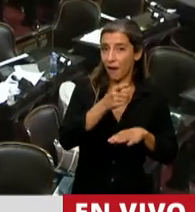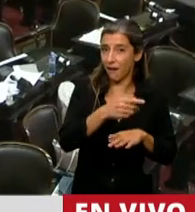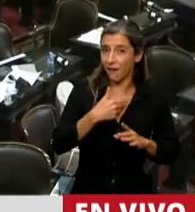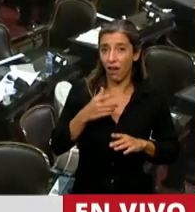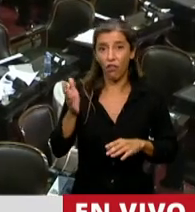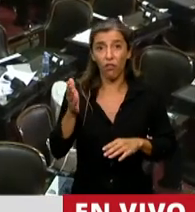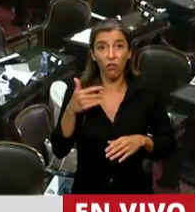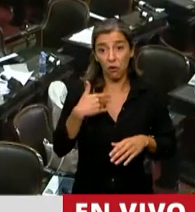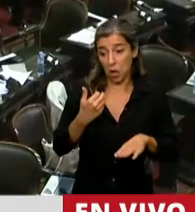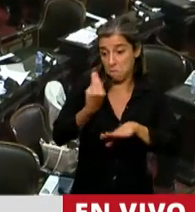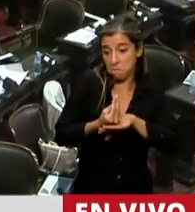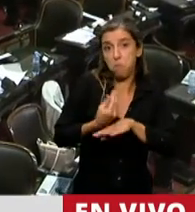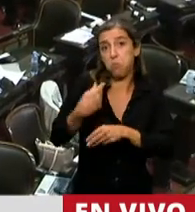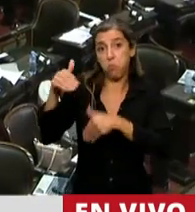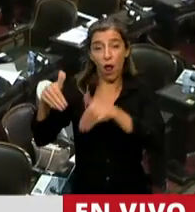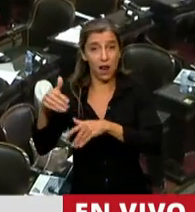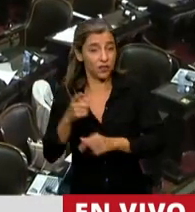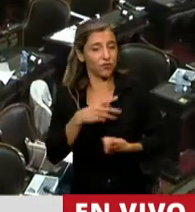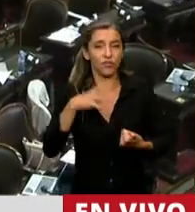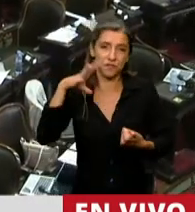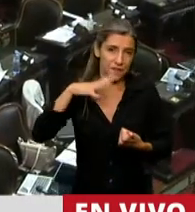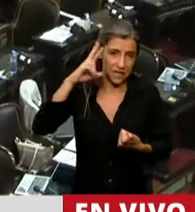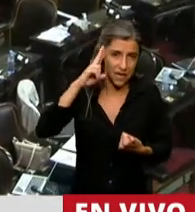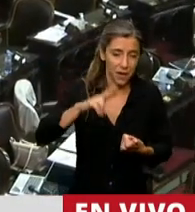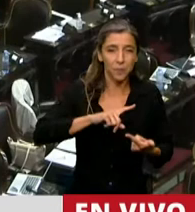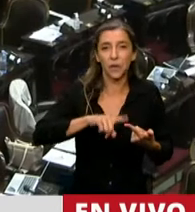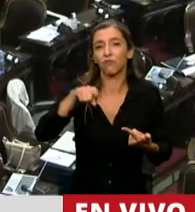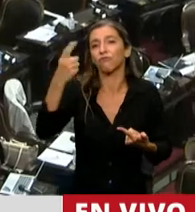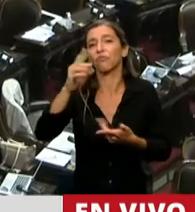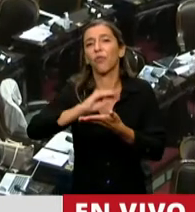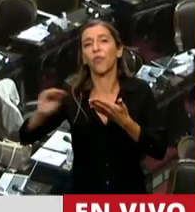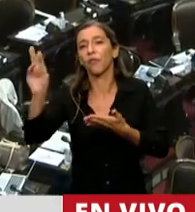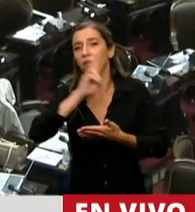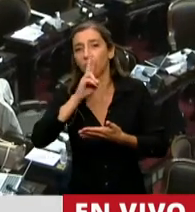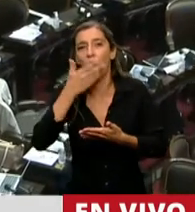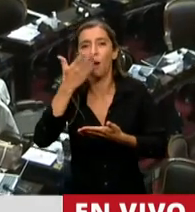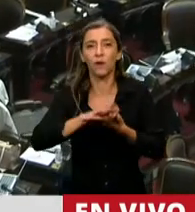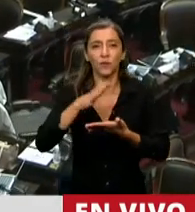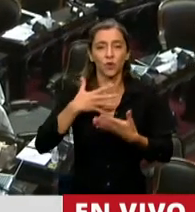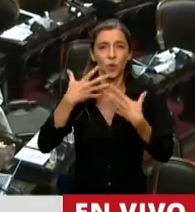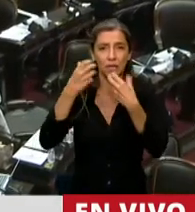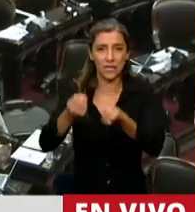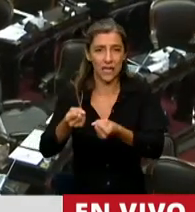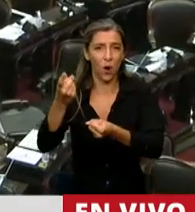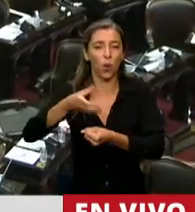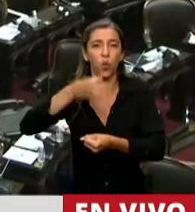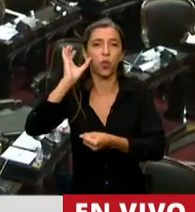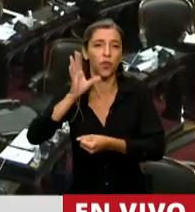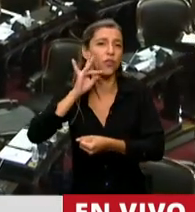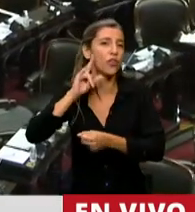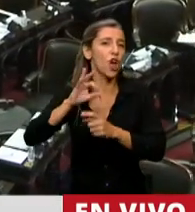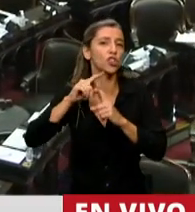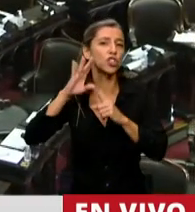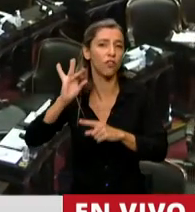Falta de respeto de una diputada que habla de salud y toma dióxido de cloro cuando